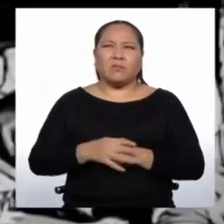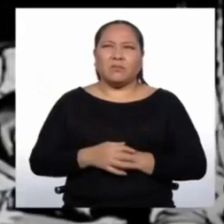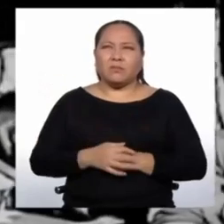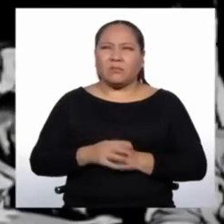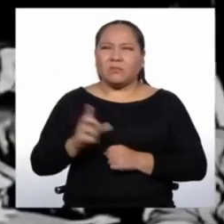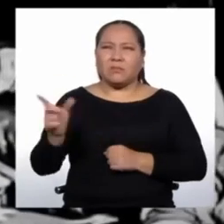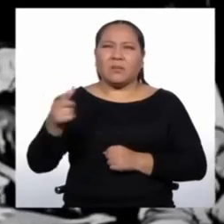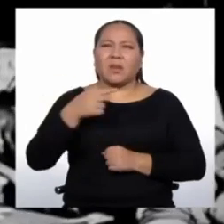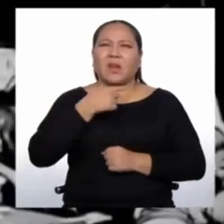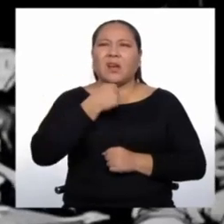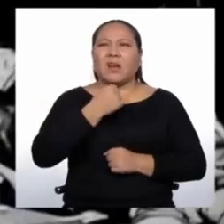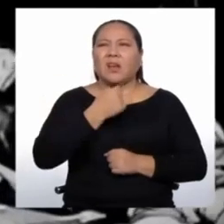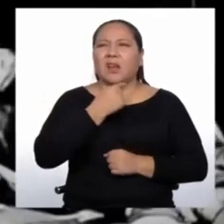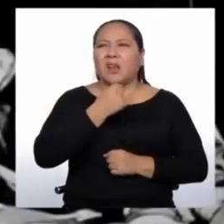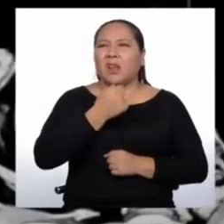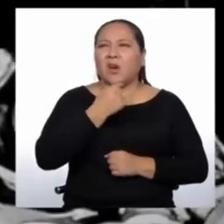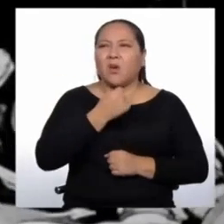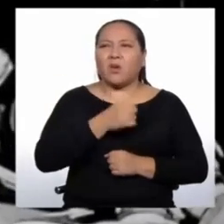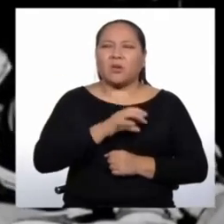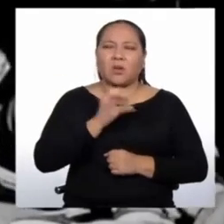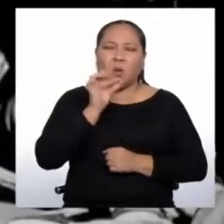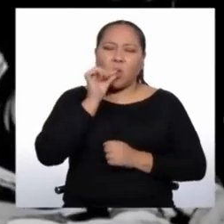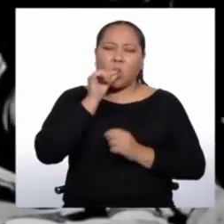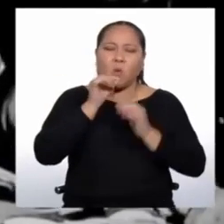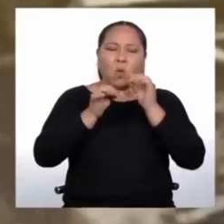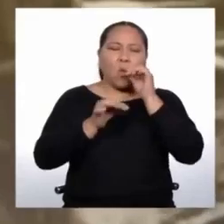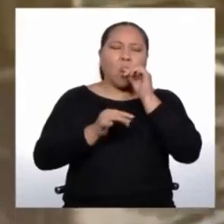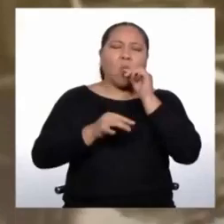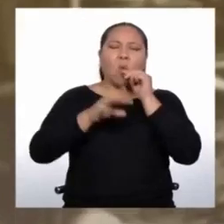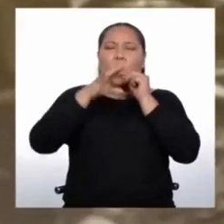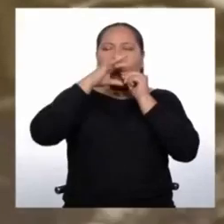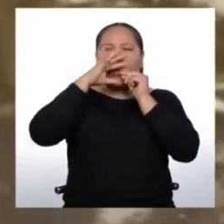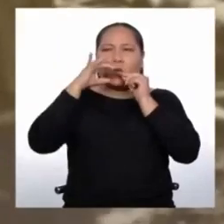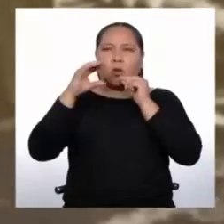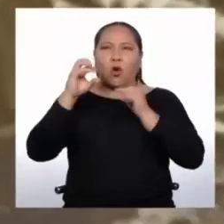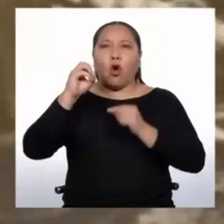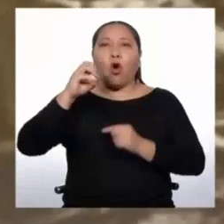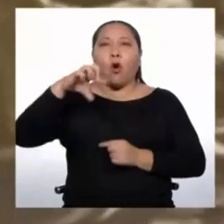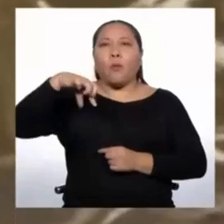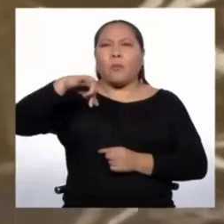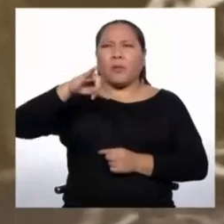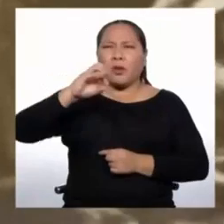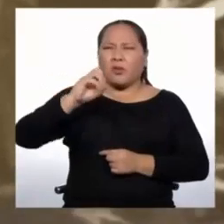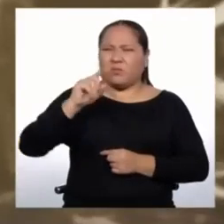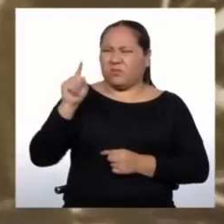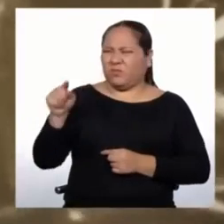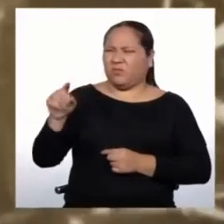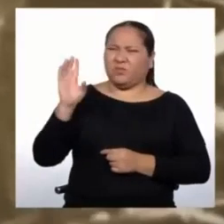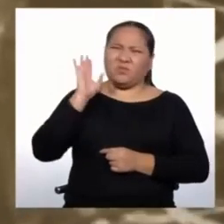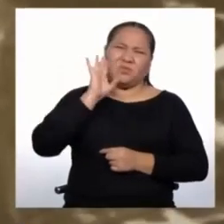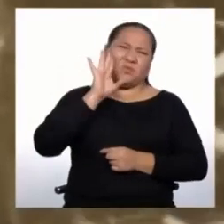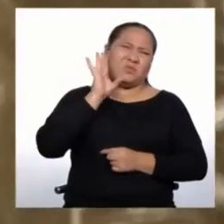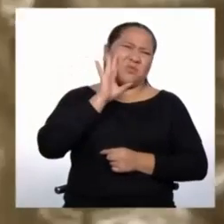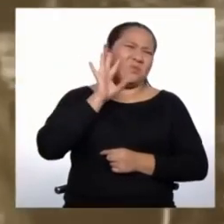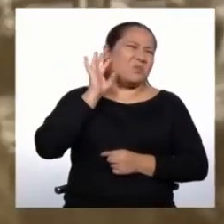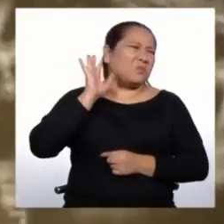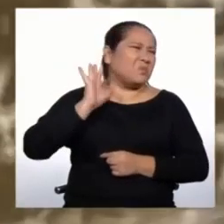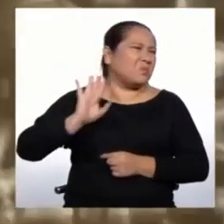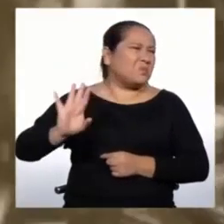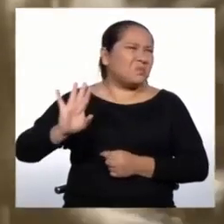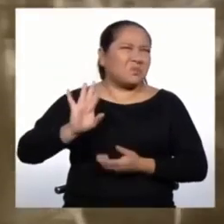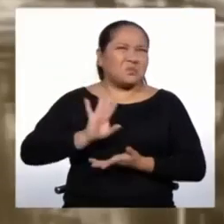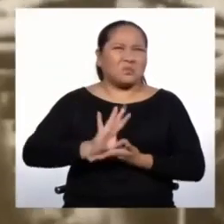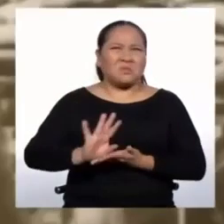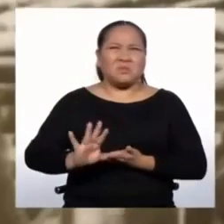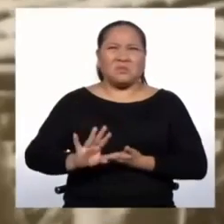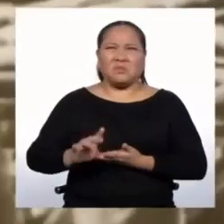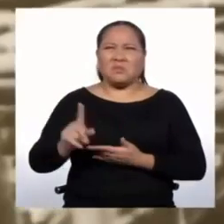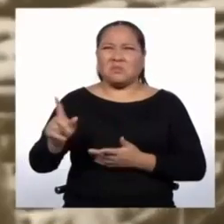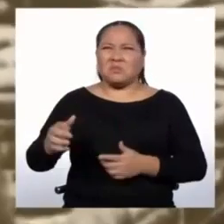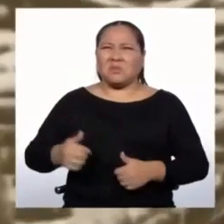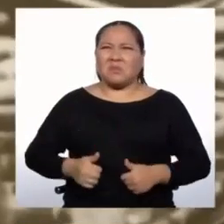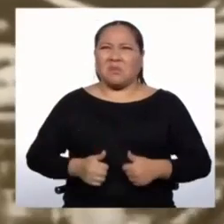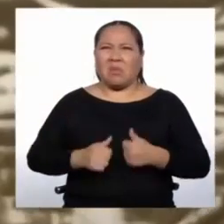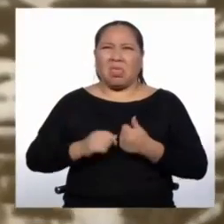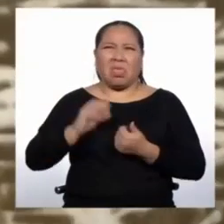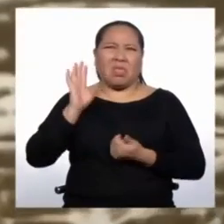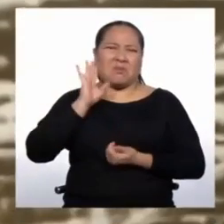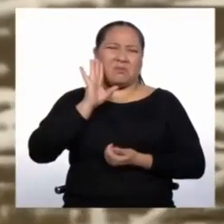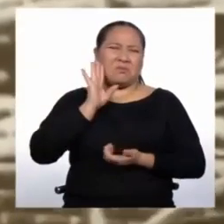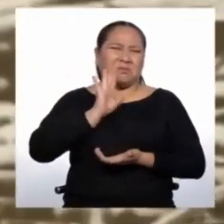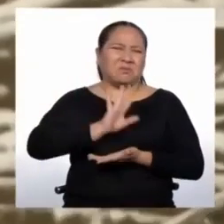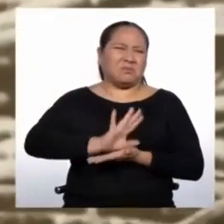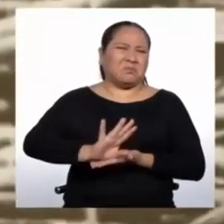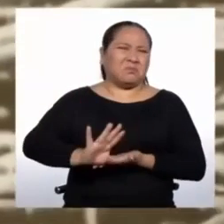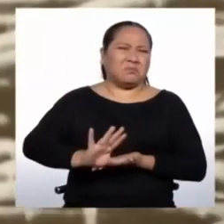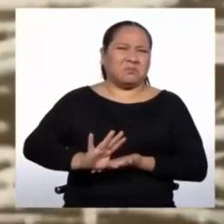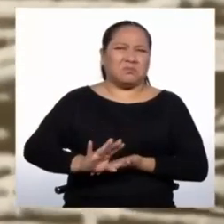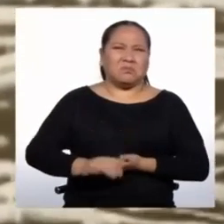al consumo del opio, ser sucios, de manera que vivían en la inmundicia y